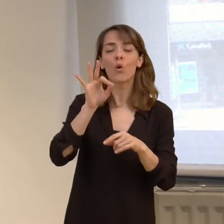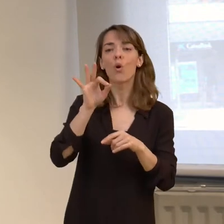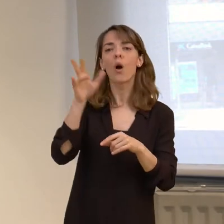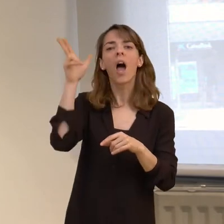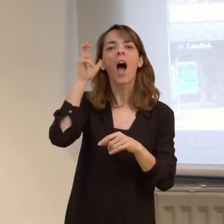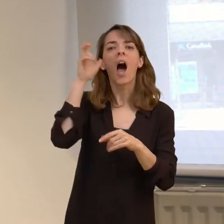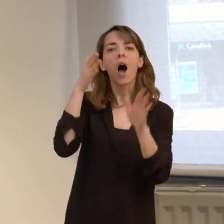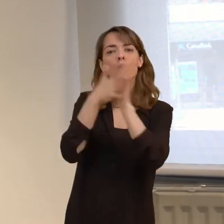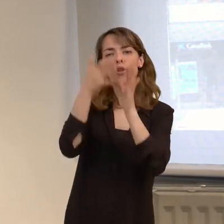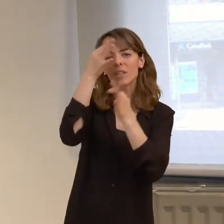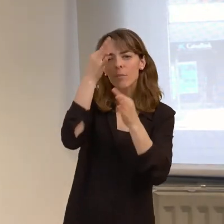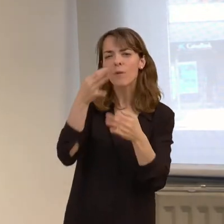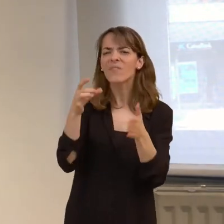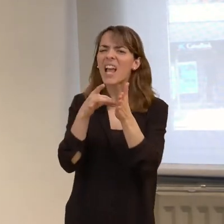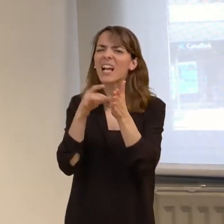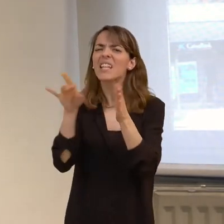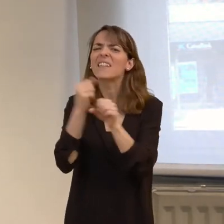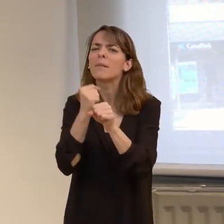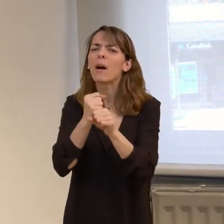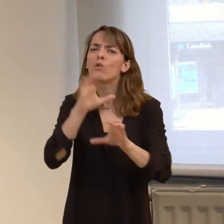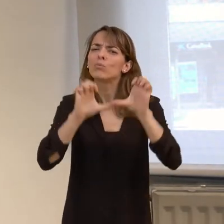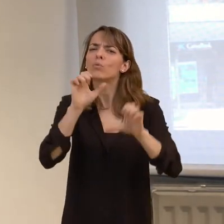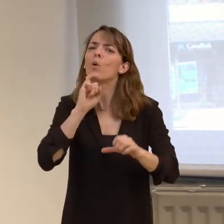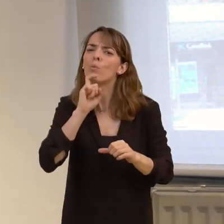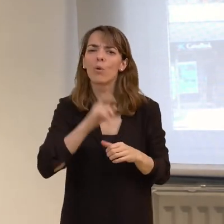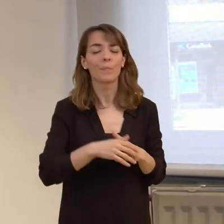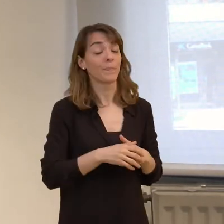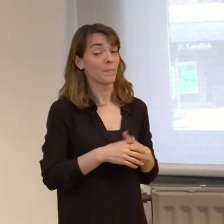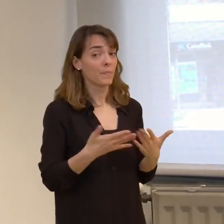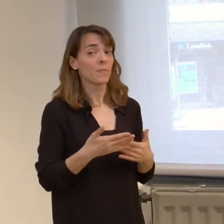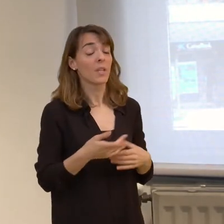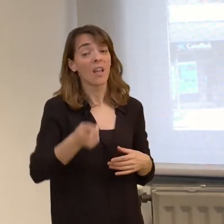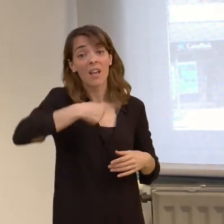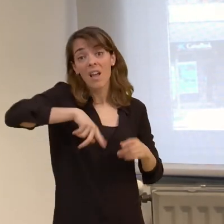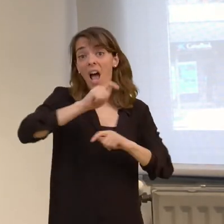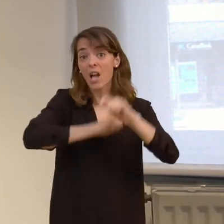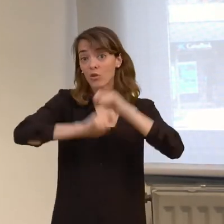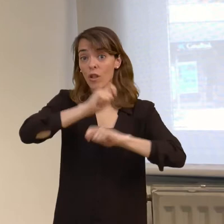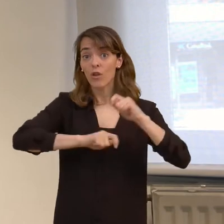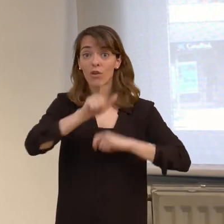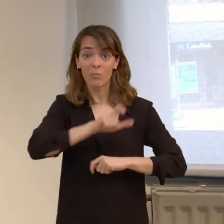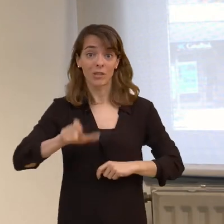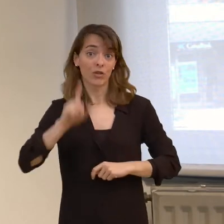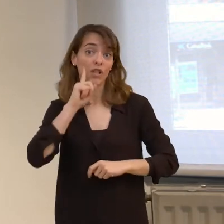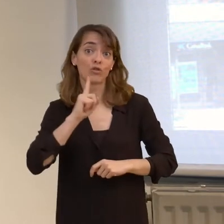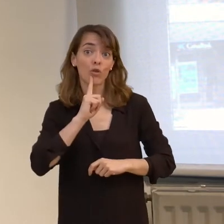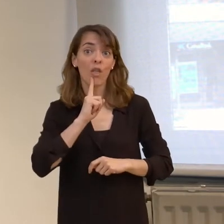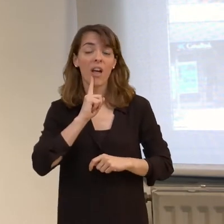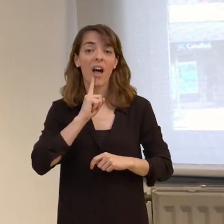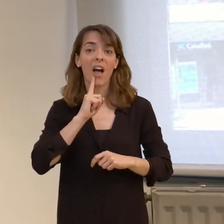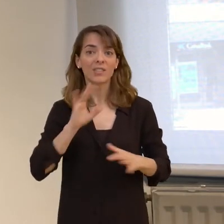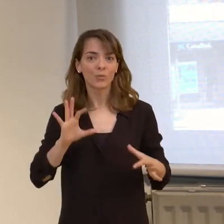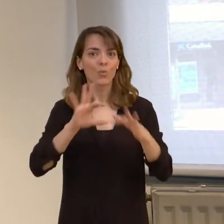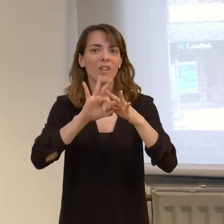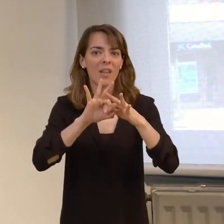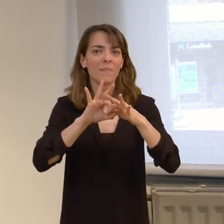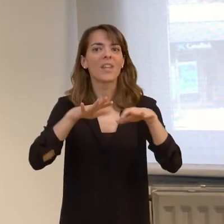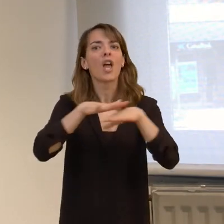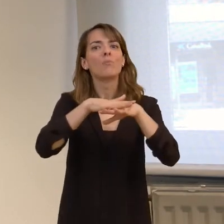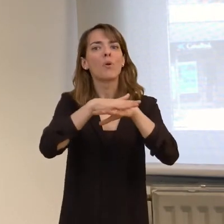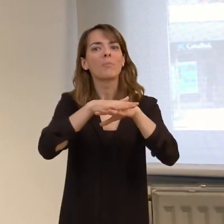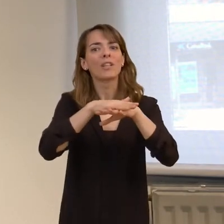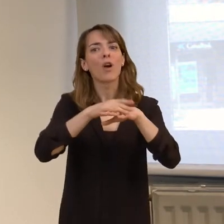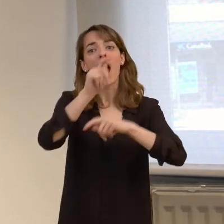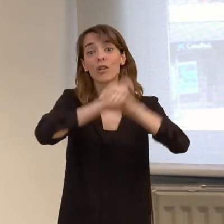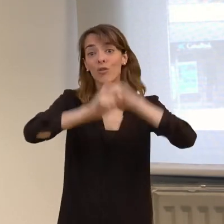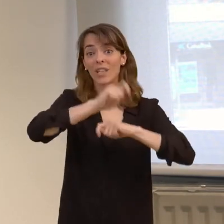comprobáis la calidad de vuestro trabajo? Pues el hecho de ser una asociación de personas sordas y que está vinculada al movimiento asociativo de